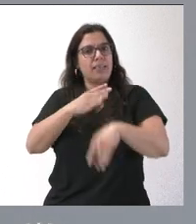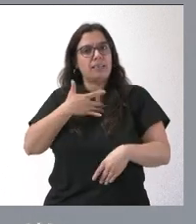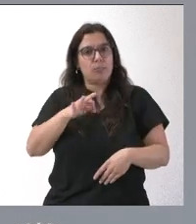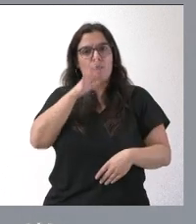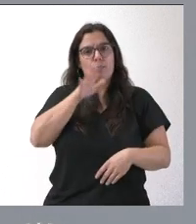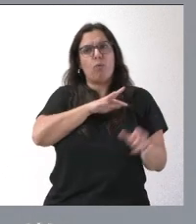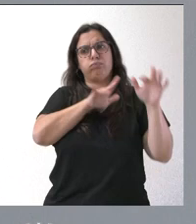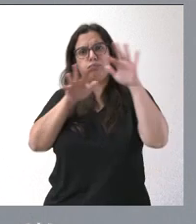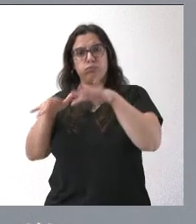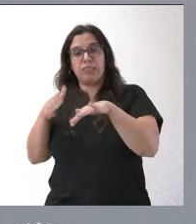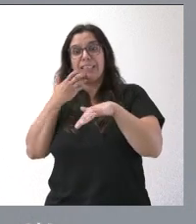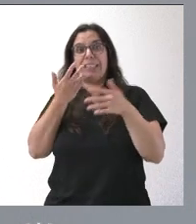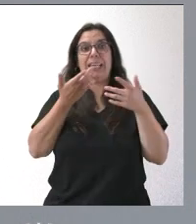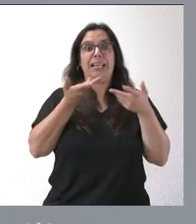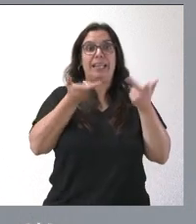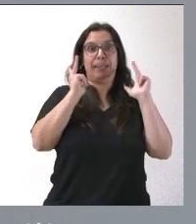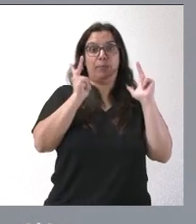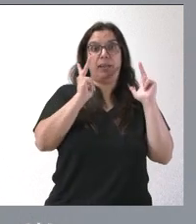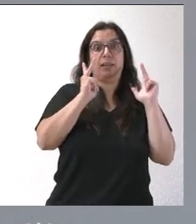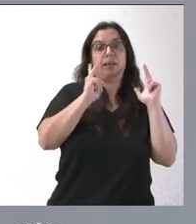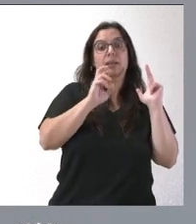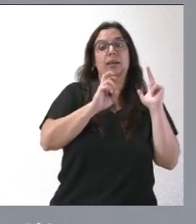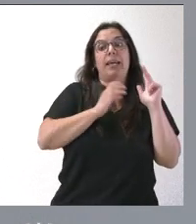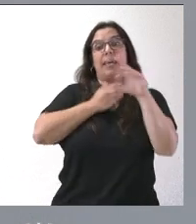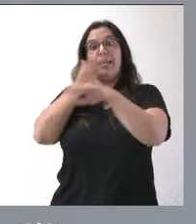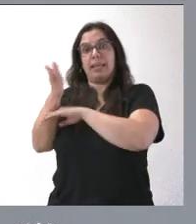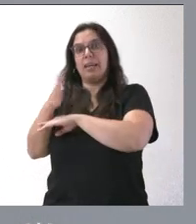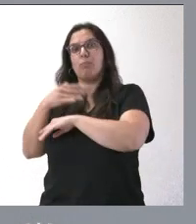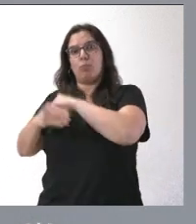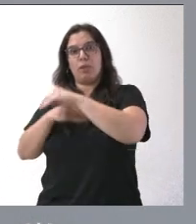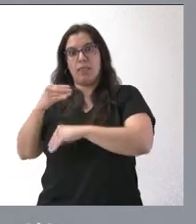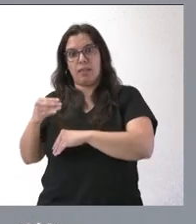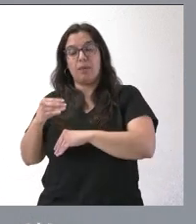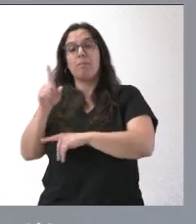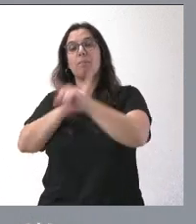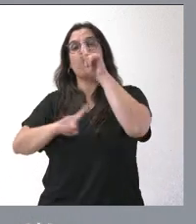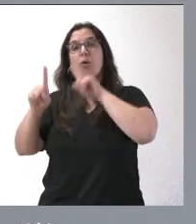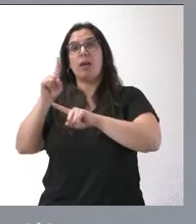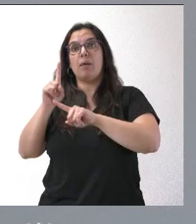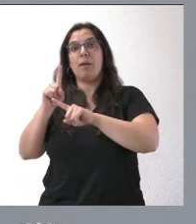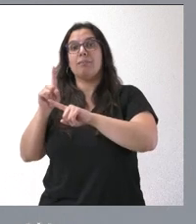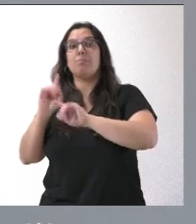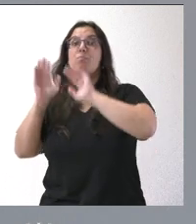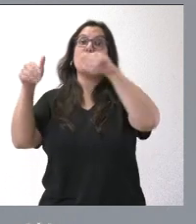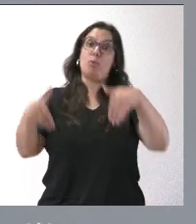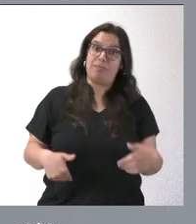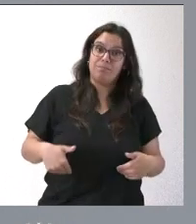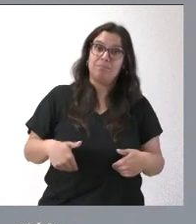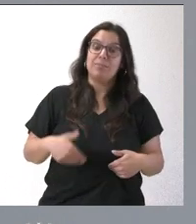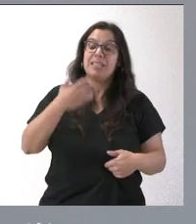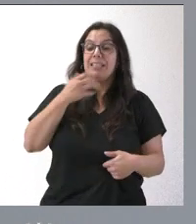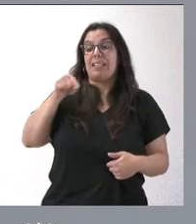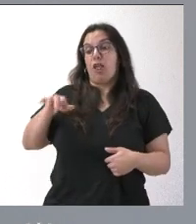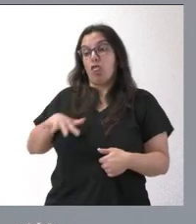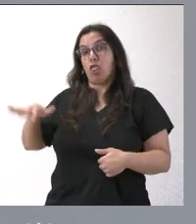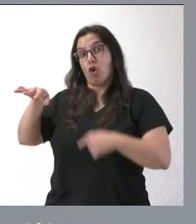zona libre de enfermedad, como es Castilla y León, a otra que no lo es, se puede producir. El problema está en el retorno, que cuando alguien ha estado en